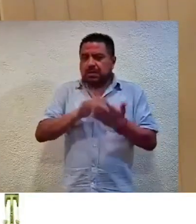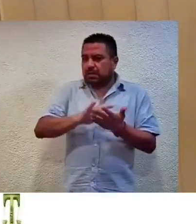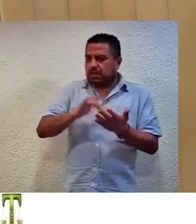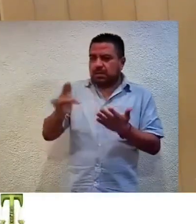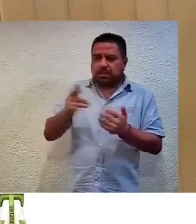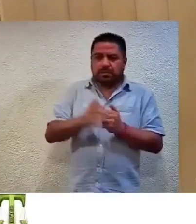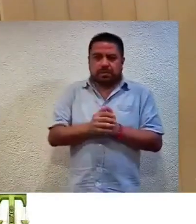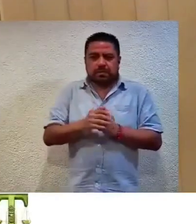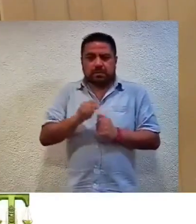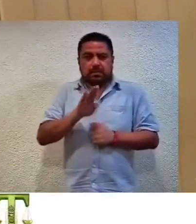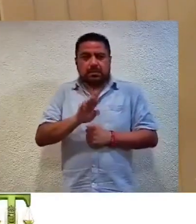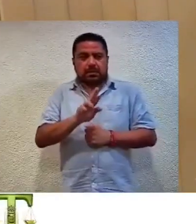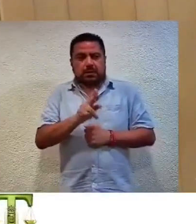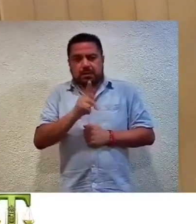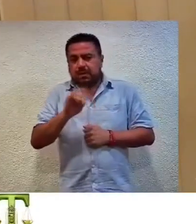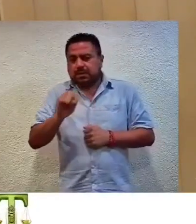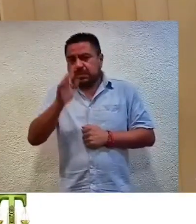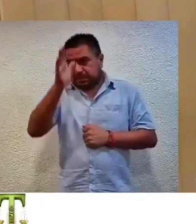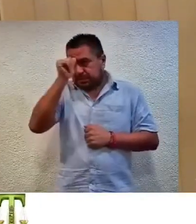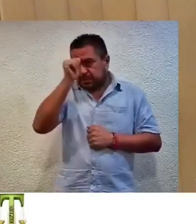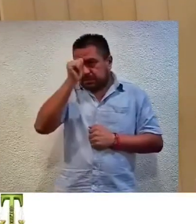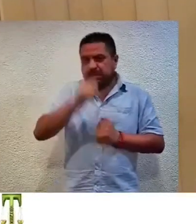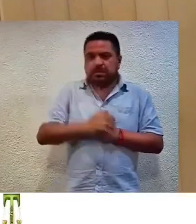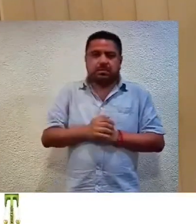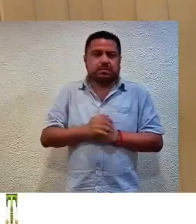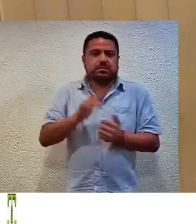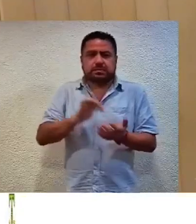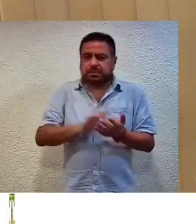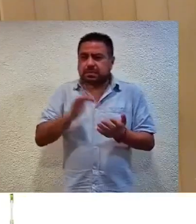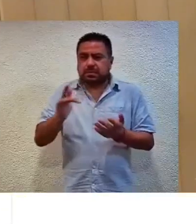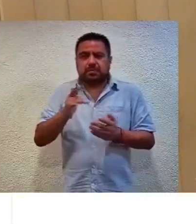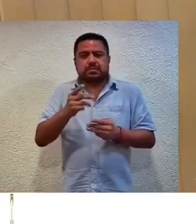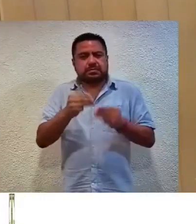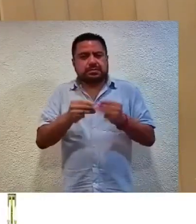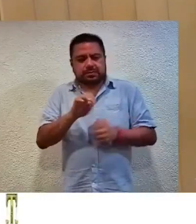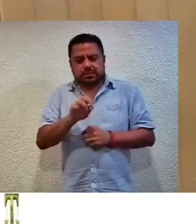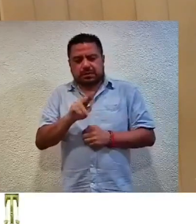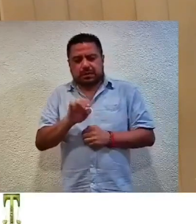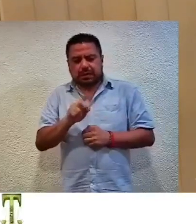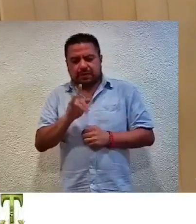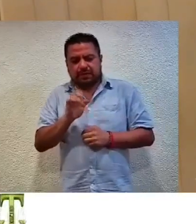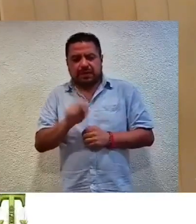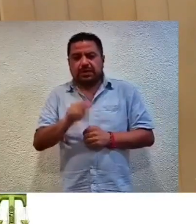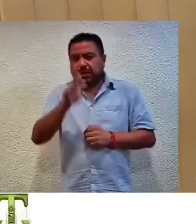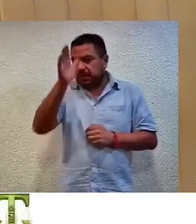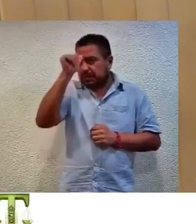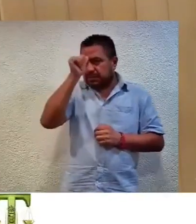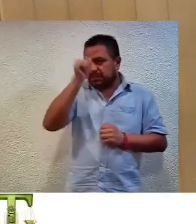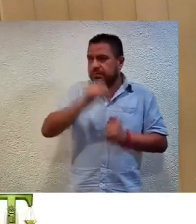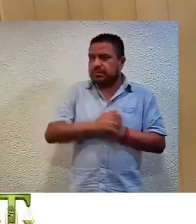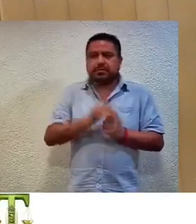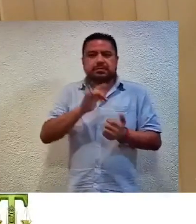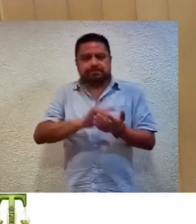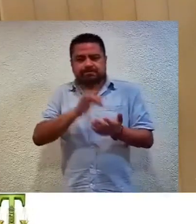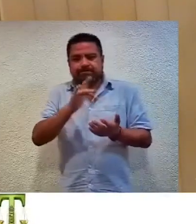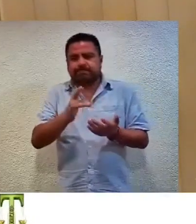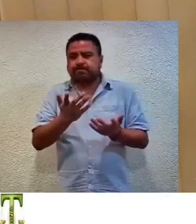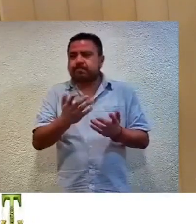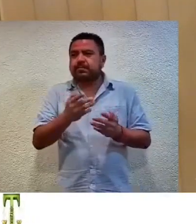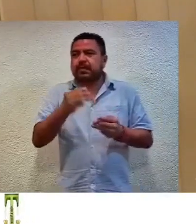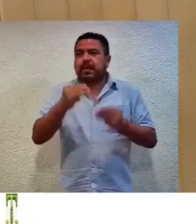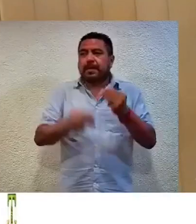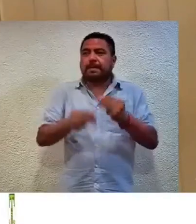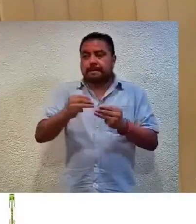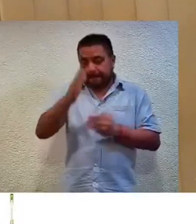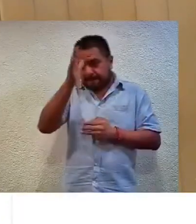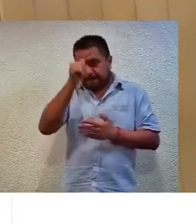Magistrada Hilda Rosa Delgado Brito. el proyecto. Gracias, magistrada. Magistrada Evelyn Rodríguez. favor del proyecto. Gracias, magistrada. Magistrada, el